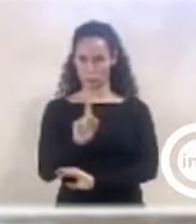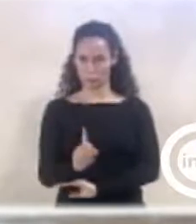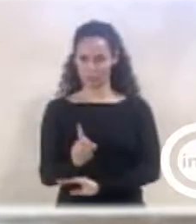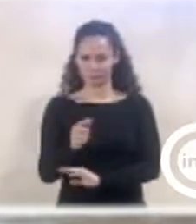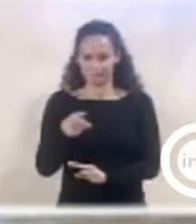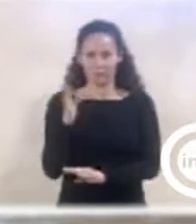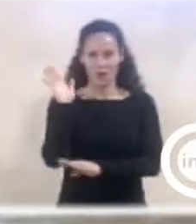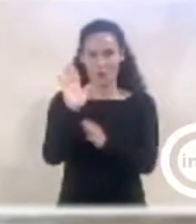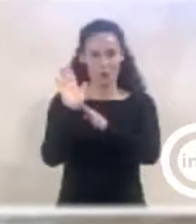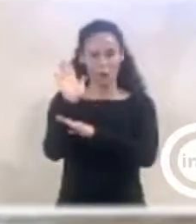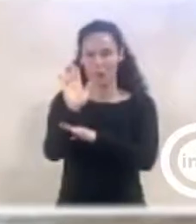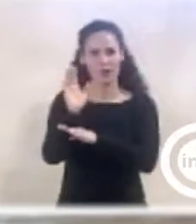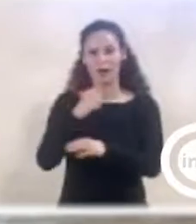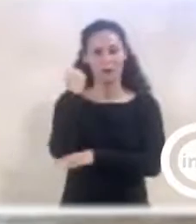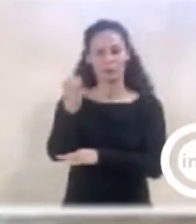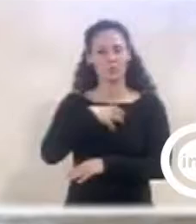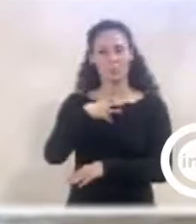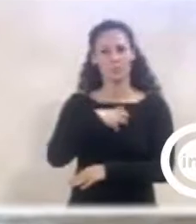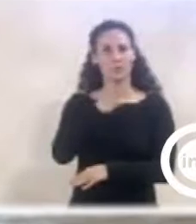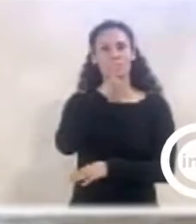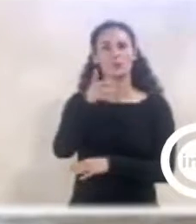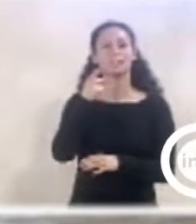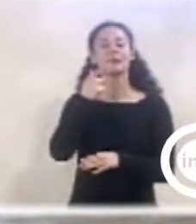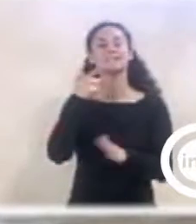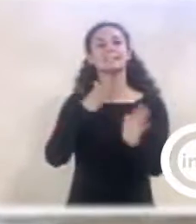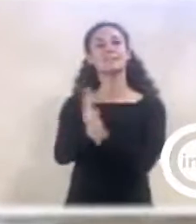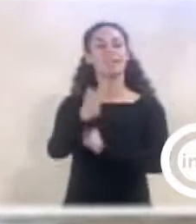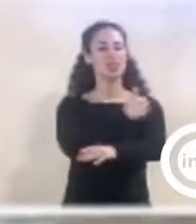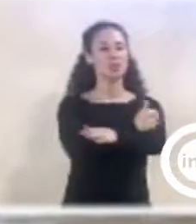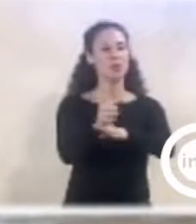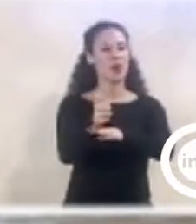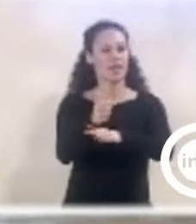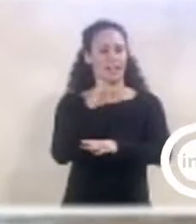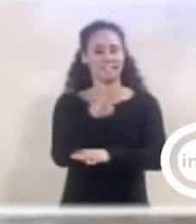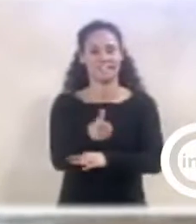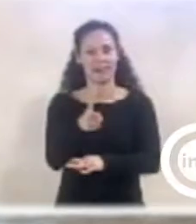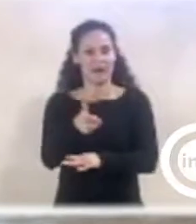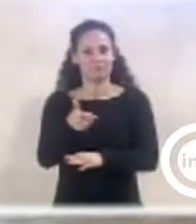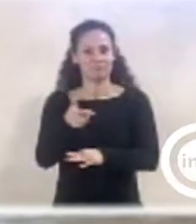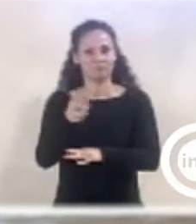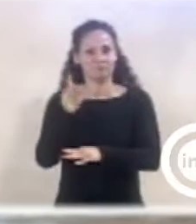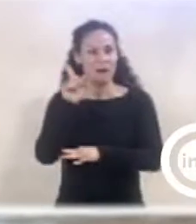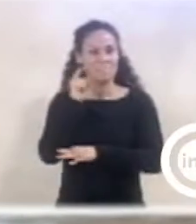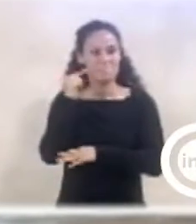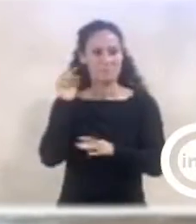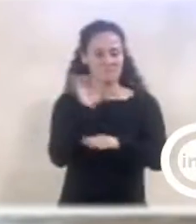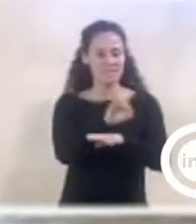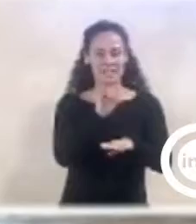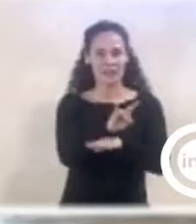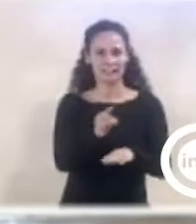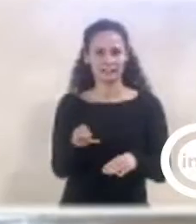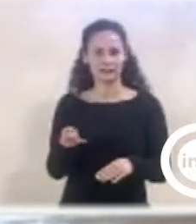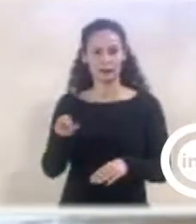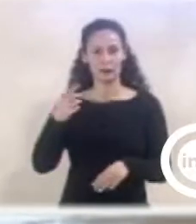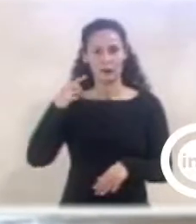moción porque es un auténtico engaño a la ciudadanía. Es un engaño a todos los españoles. Es un intento permanente del que el señor Sánchez